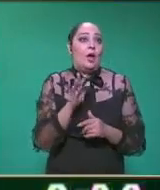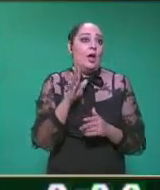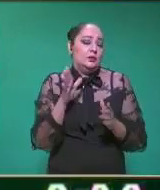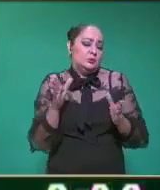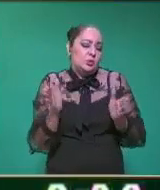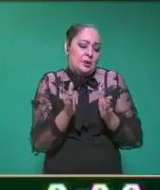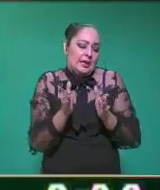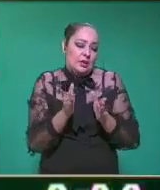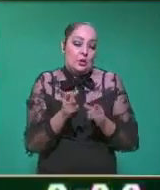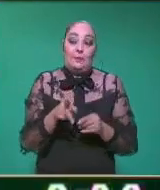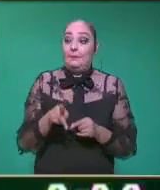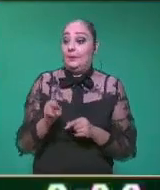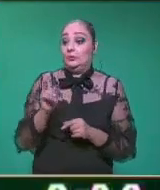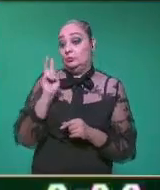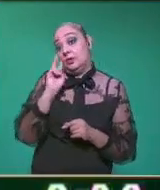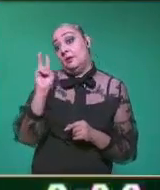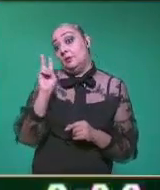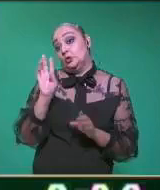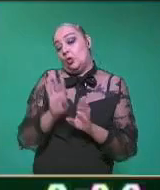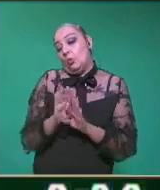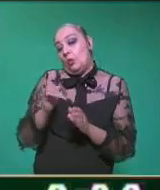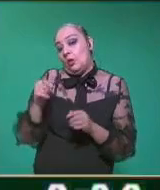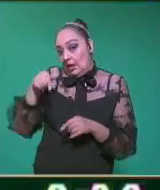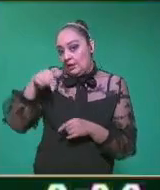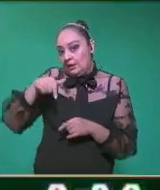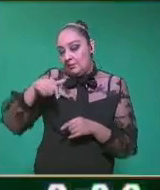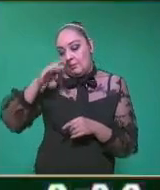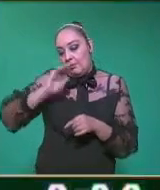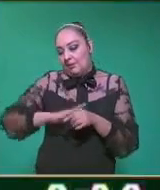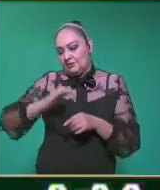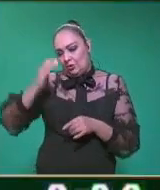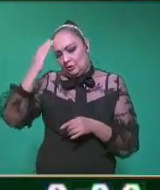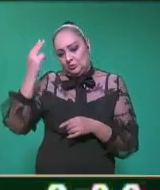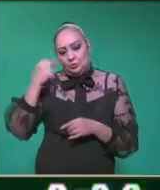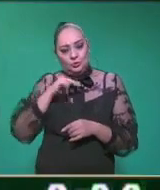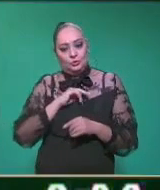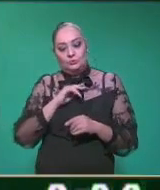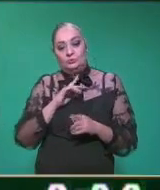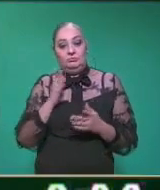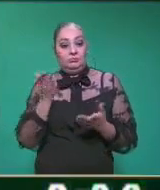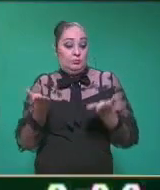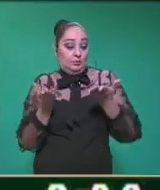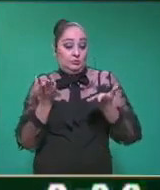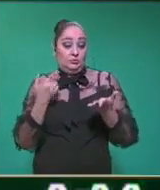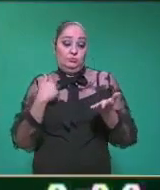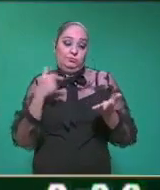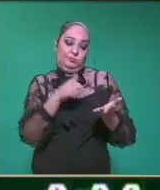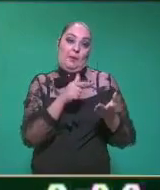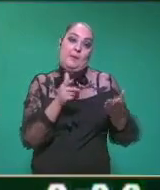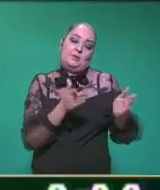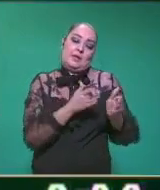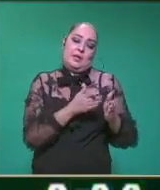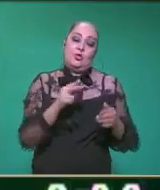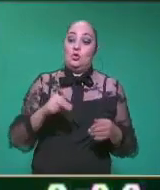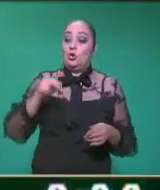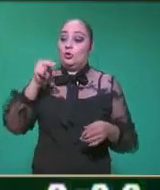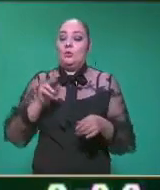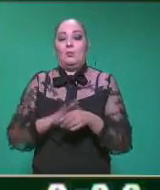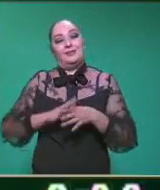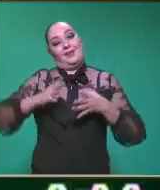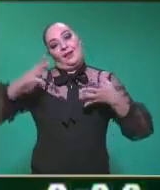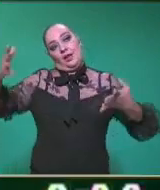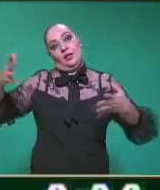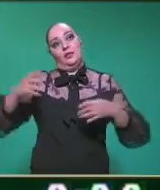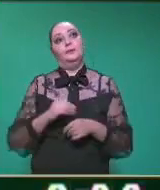pequeño comparado con el tlacuache norteño, que es el que más conocemos. Y tenemos el tlacuache cuatro ojos café,